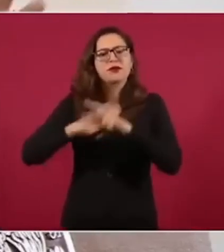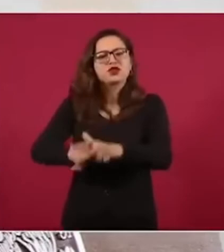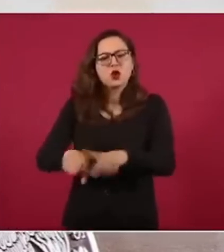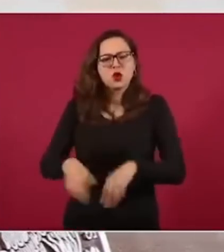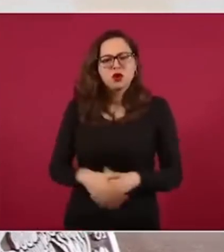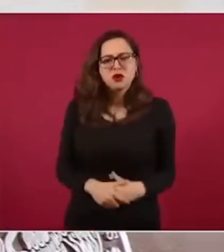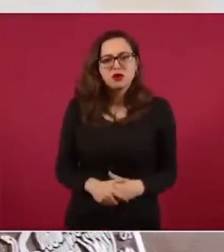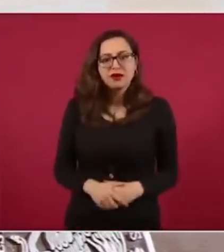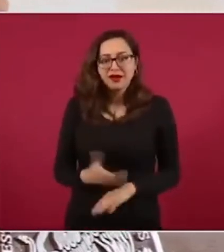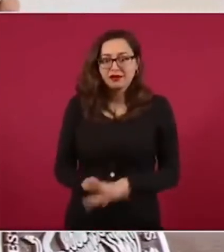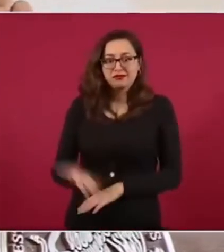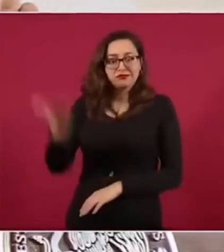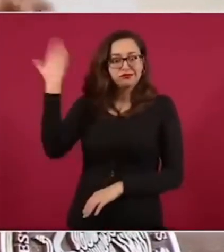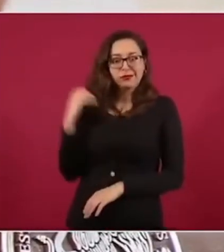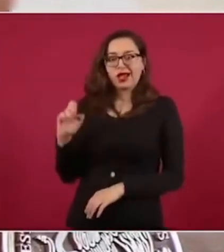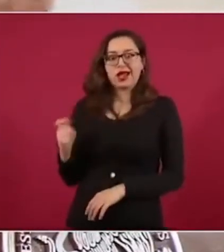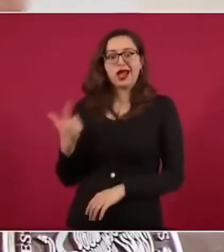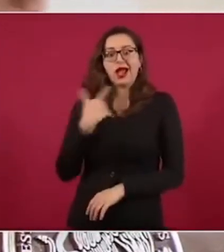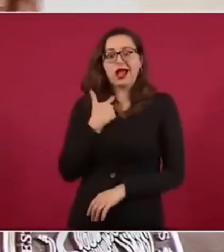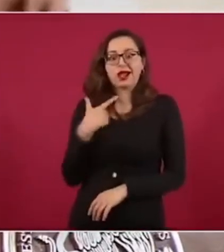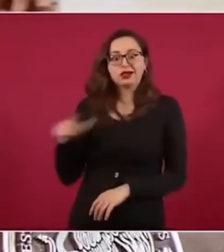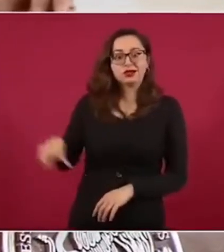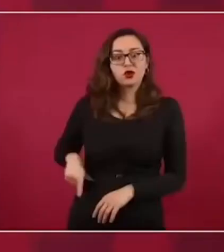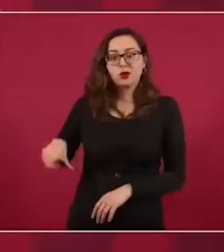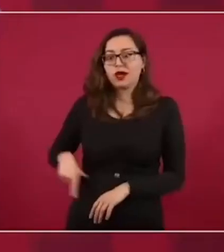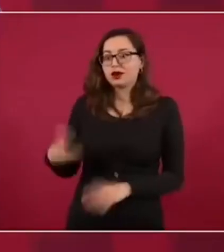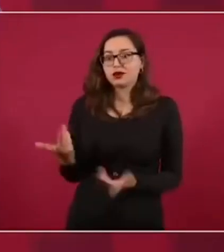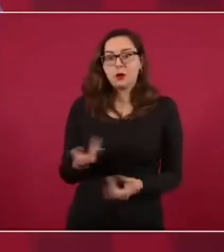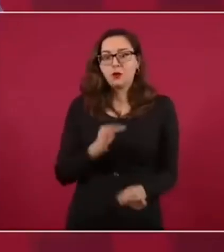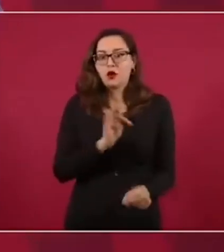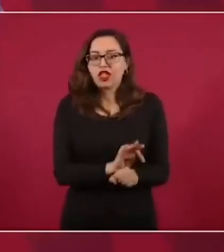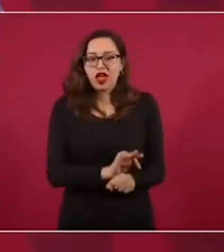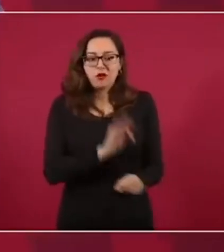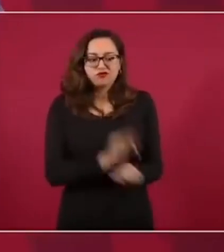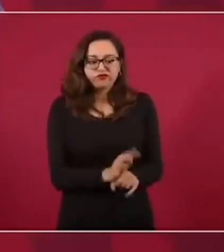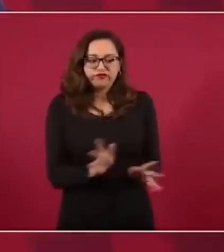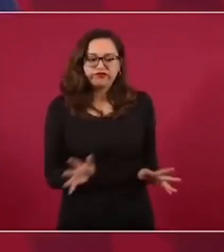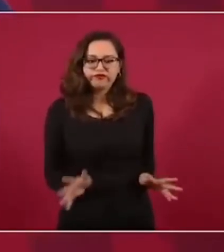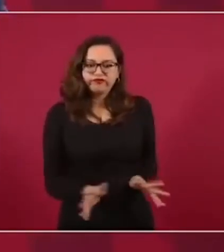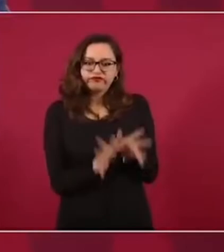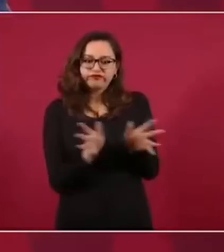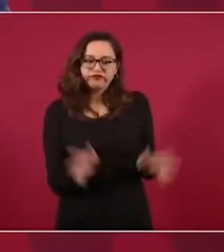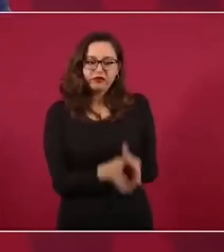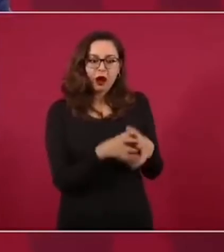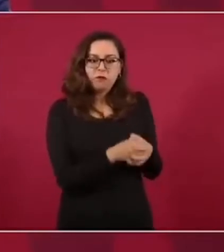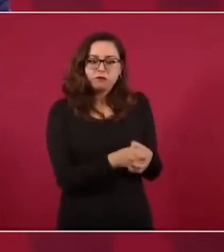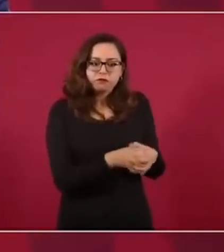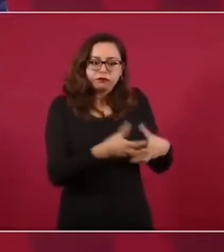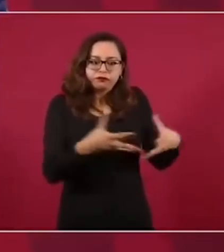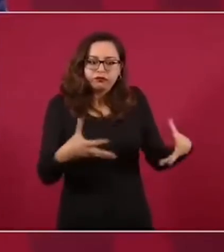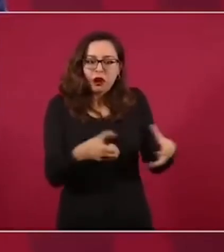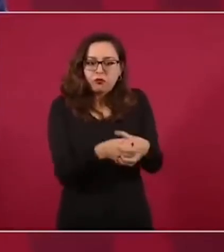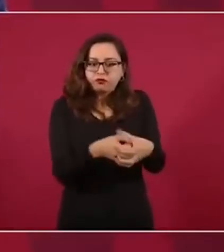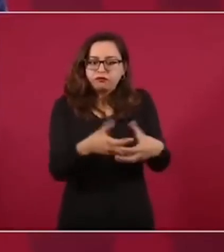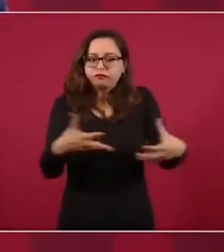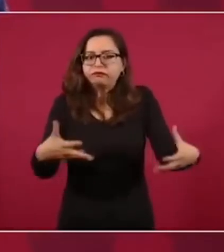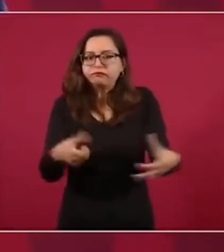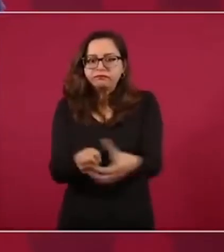anteriores. Cuando se les protegía, cuando había complicidad,